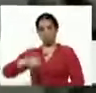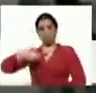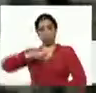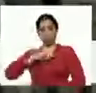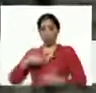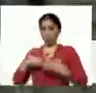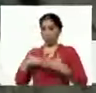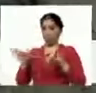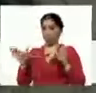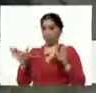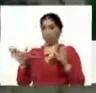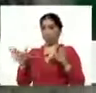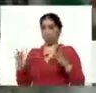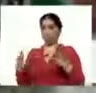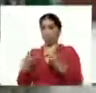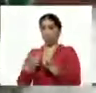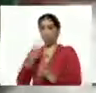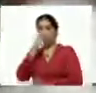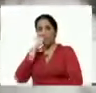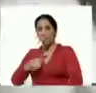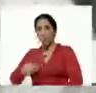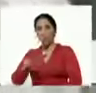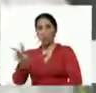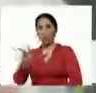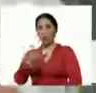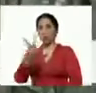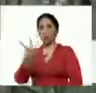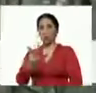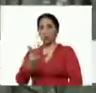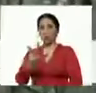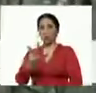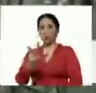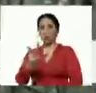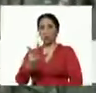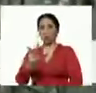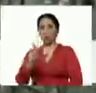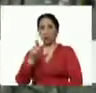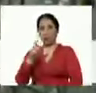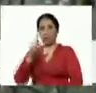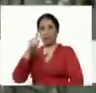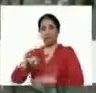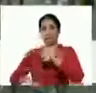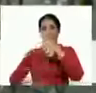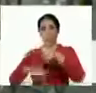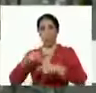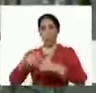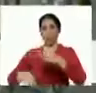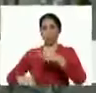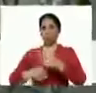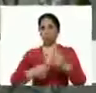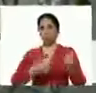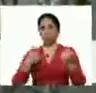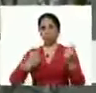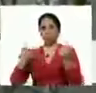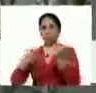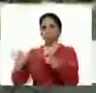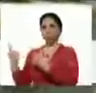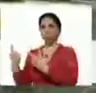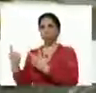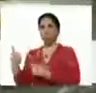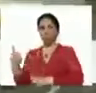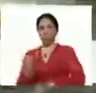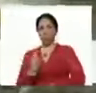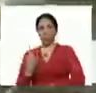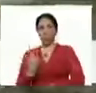inaugurando junto al pueblo venezolano, porque este producto se va a distribuir no